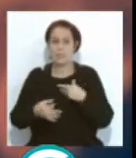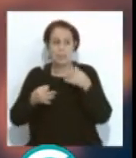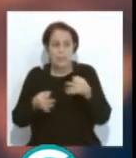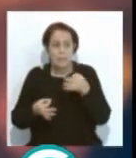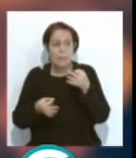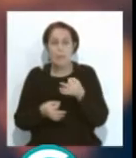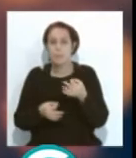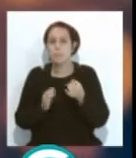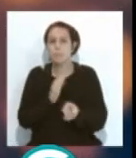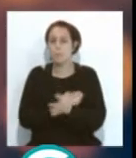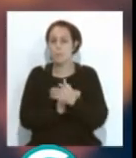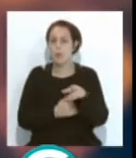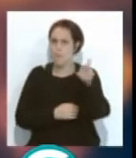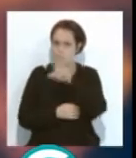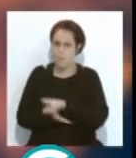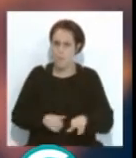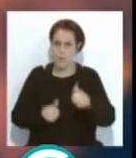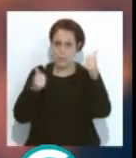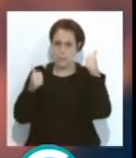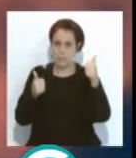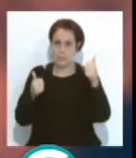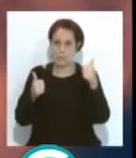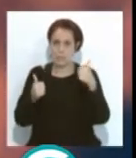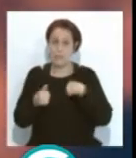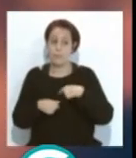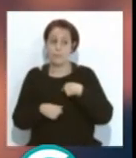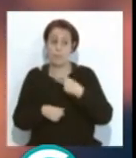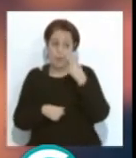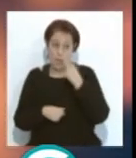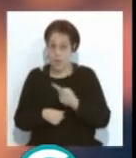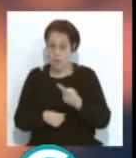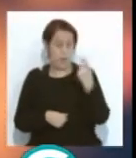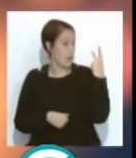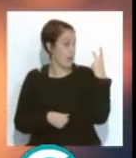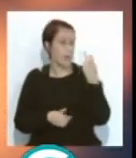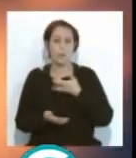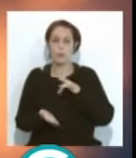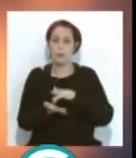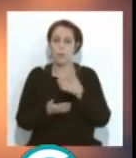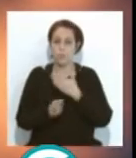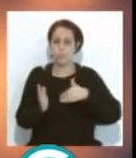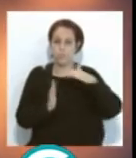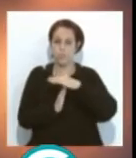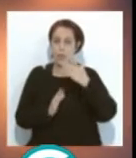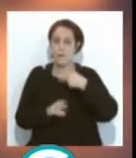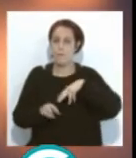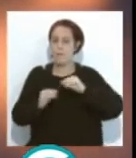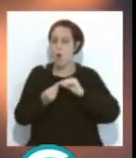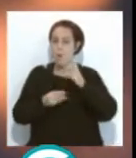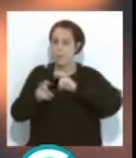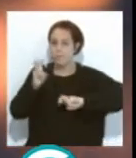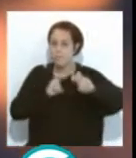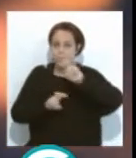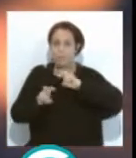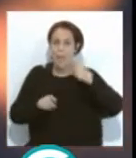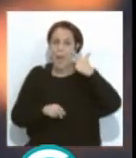ha salido reforzado incluso, ¿no? Si miramos atrás, cuando se ha parado siempre se ha buscado la forma de